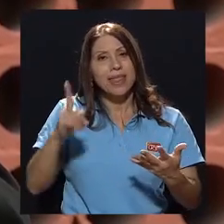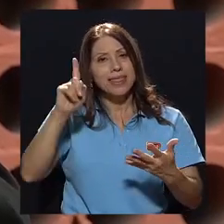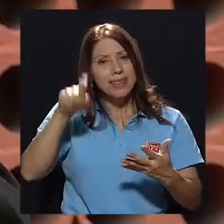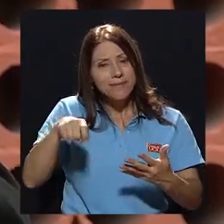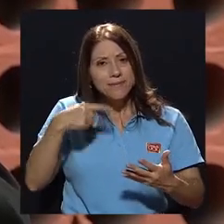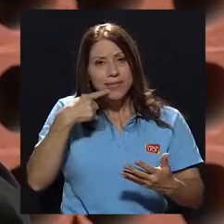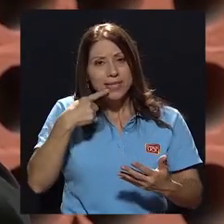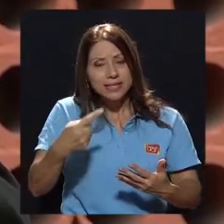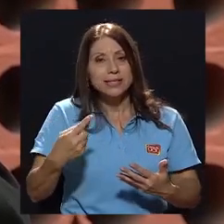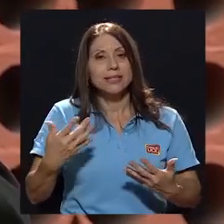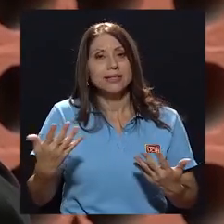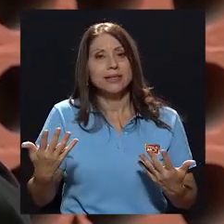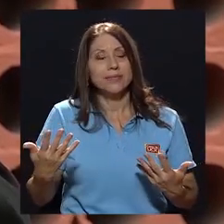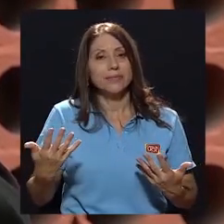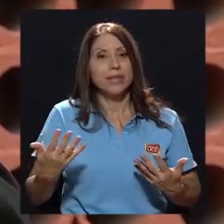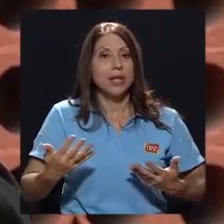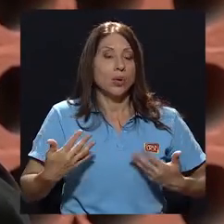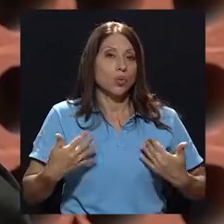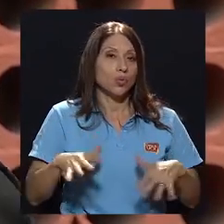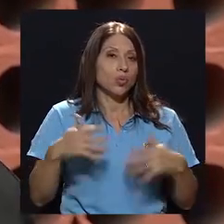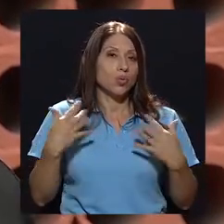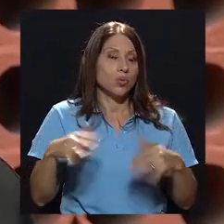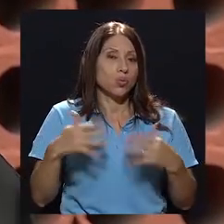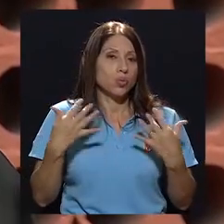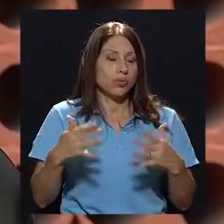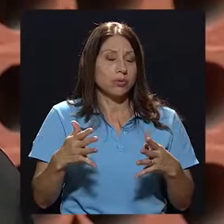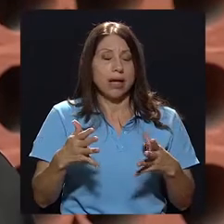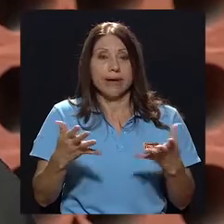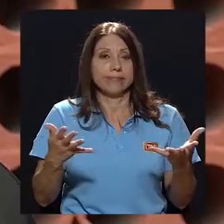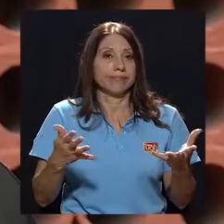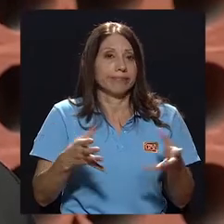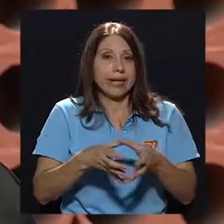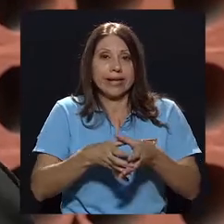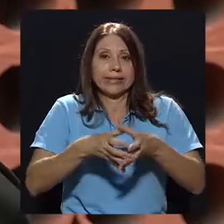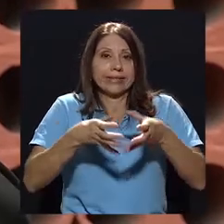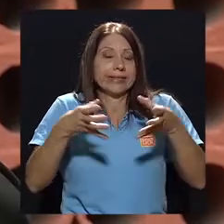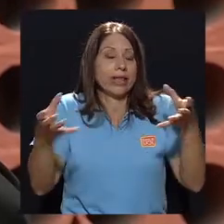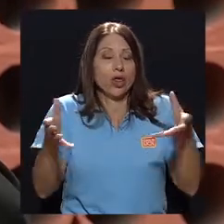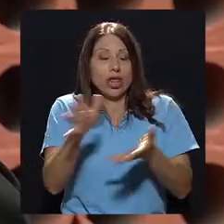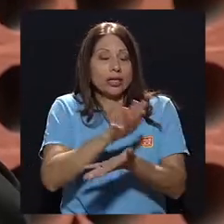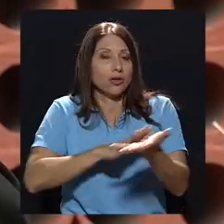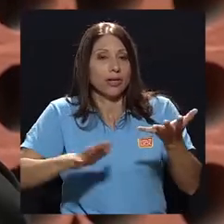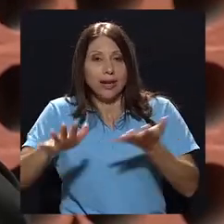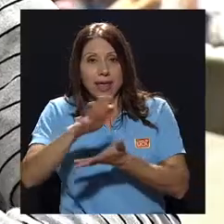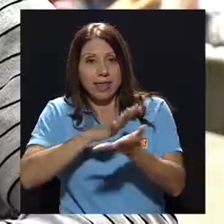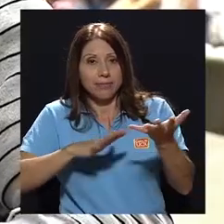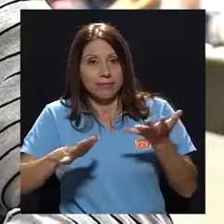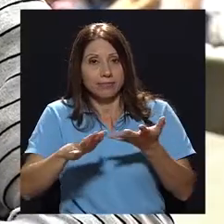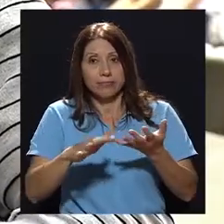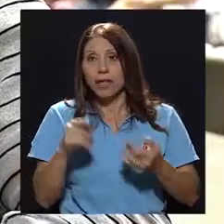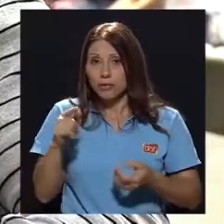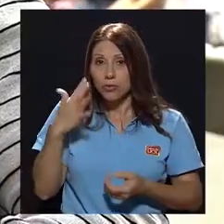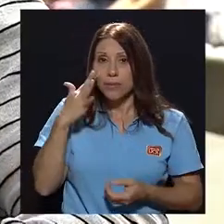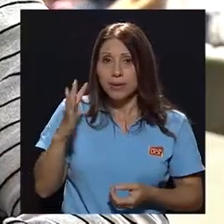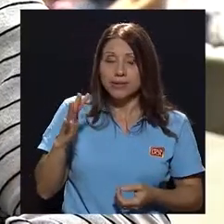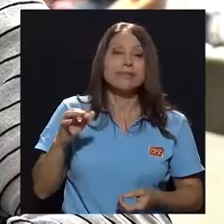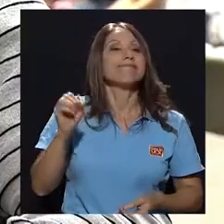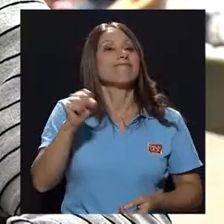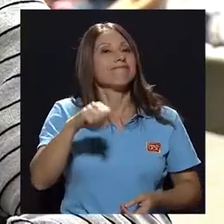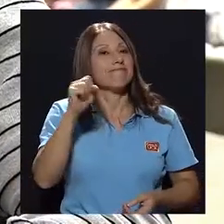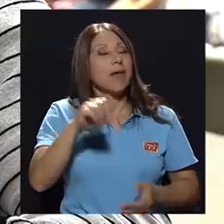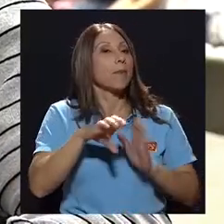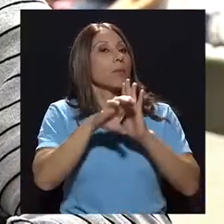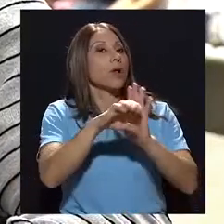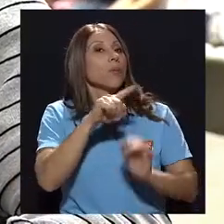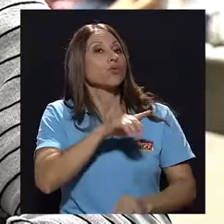que ha crecido de una manera bastante desordenada. Es que es la impresión que da. Claro. Entonces, si